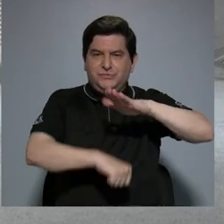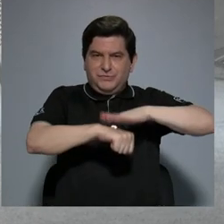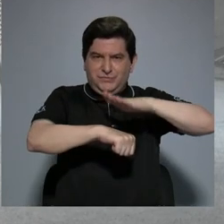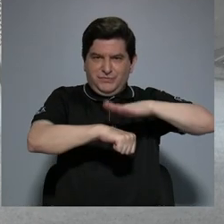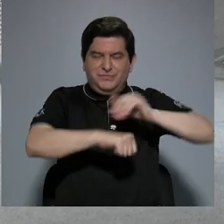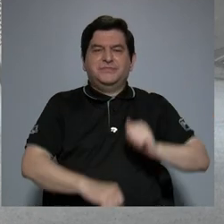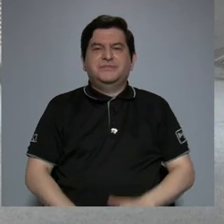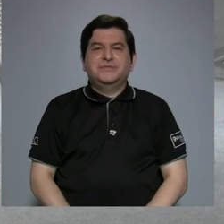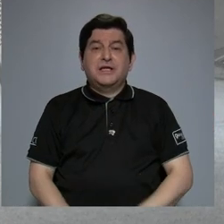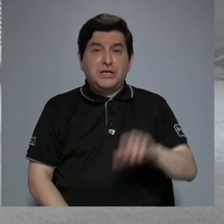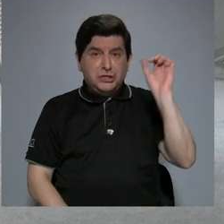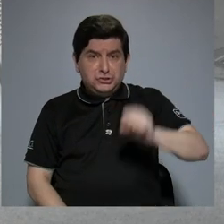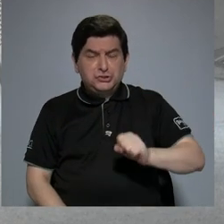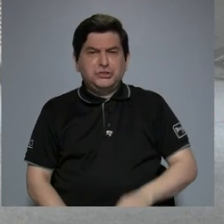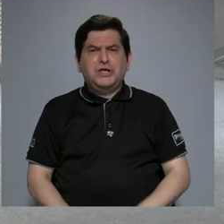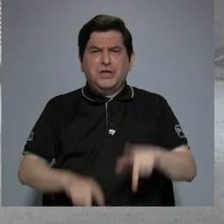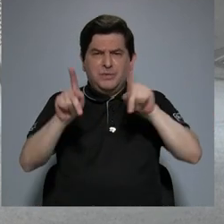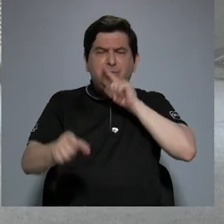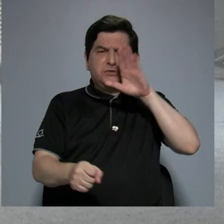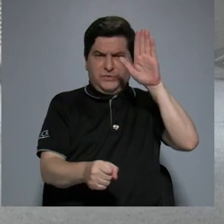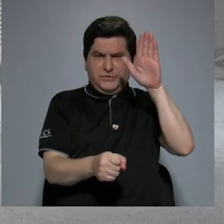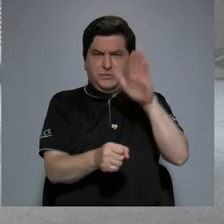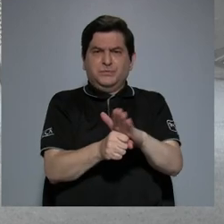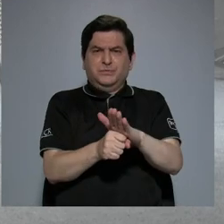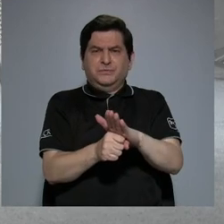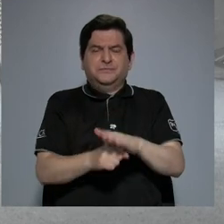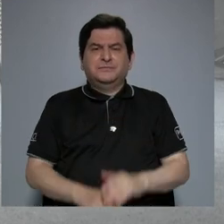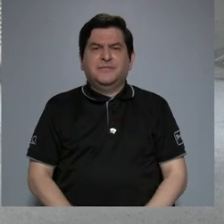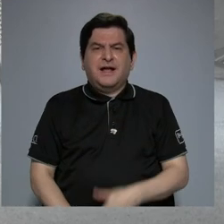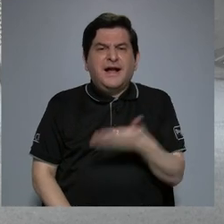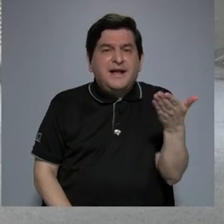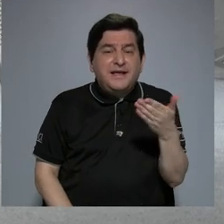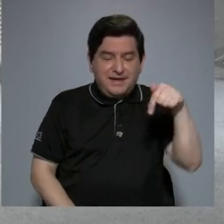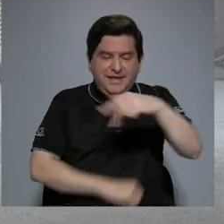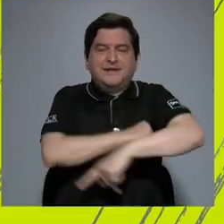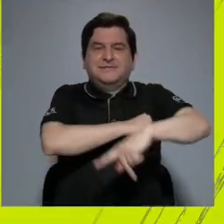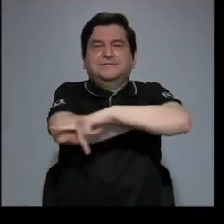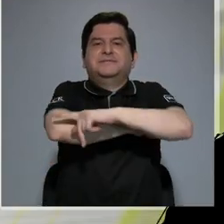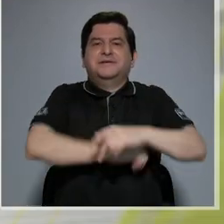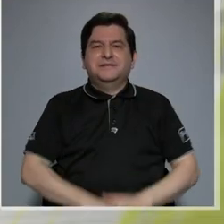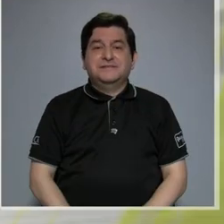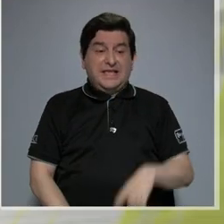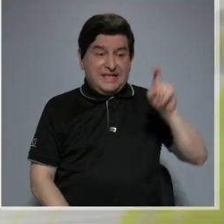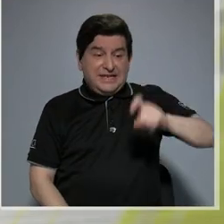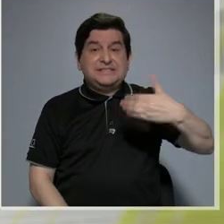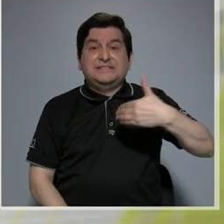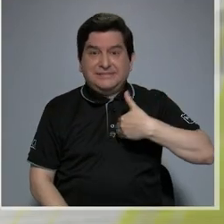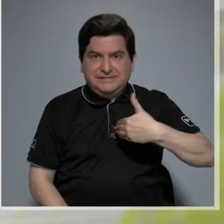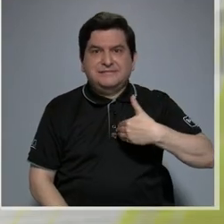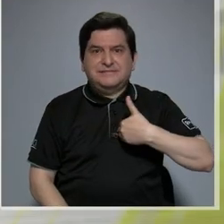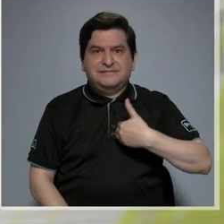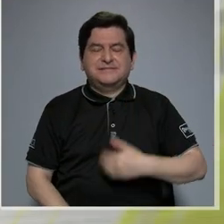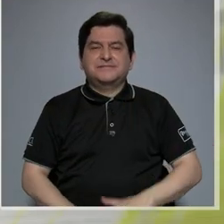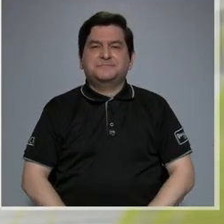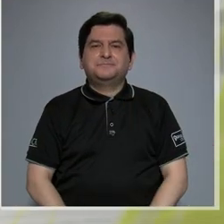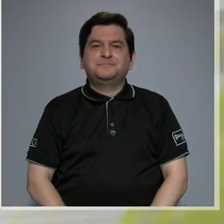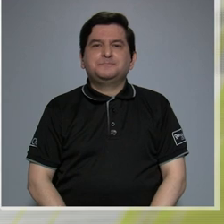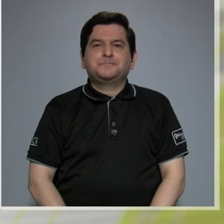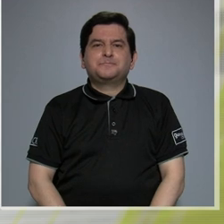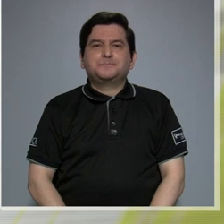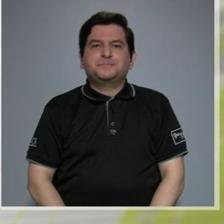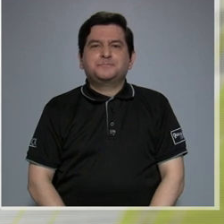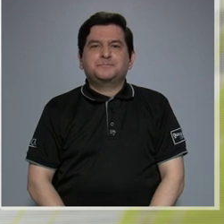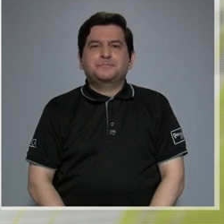ser personas comprometidas con el país, con las necesidades del país. Con las necesidades del país.